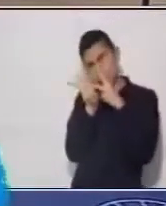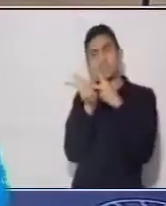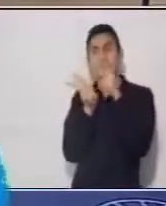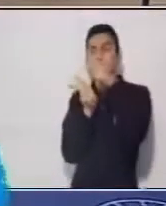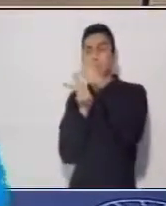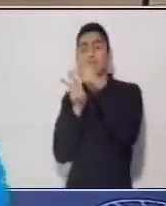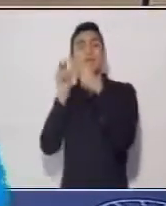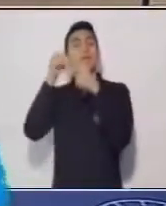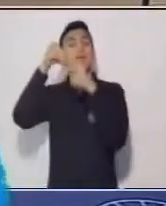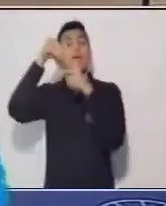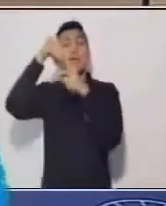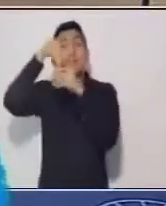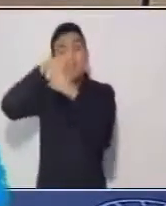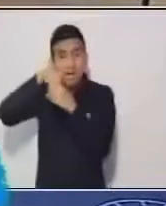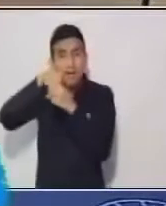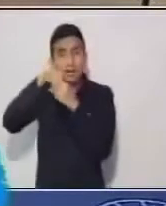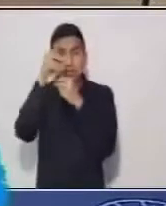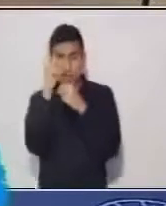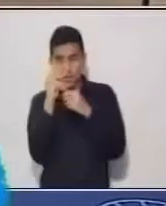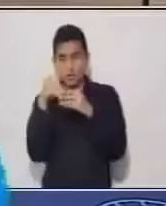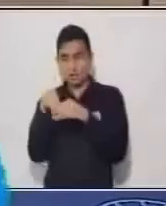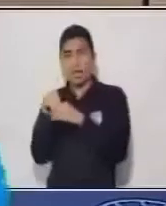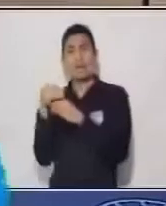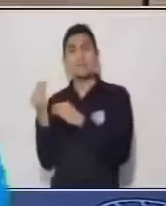y externos.